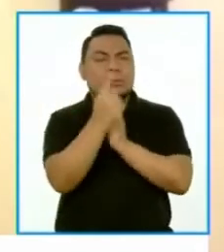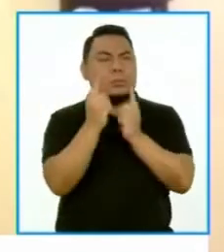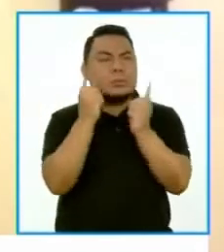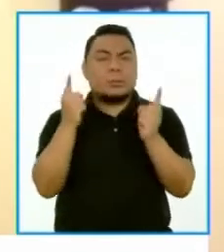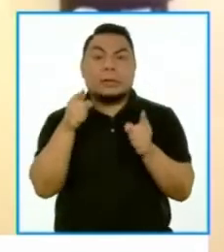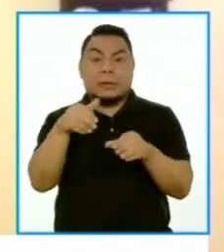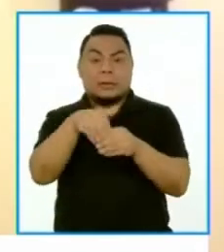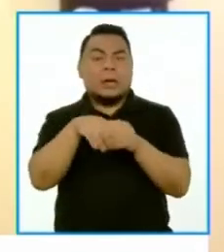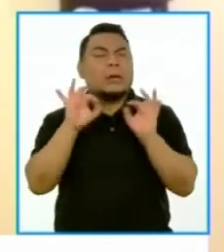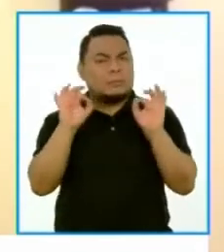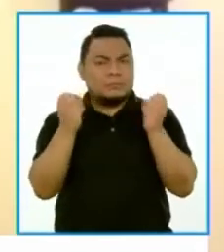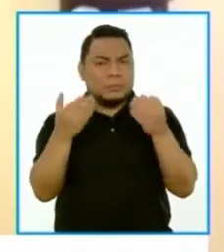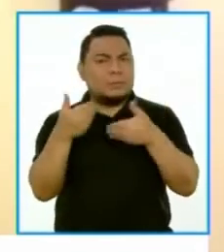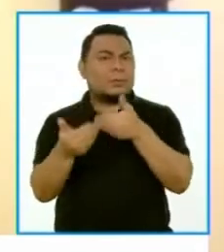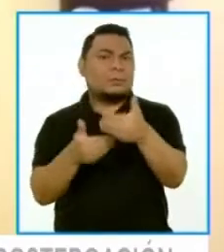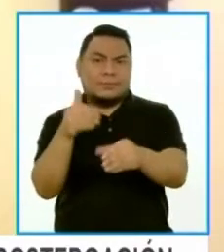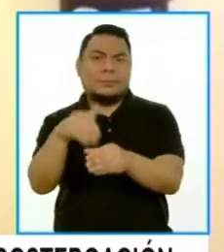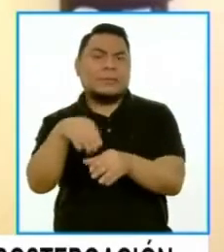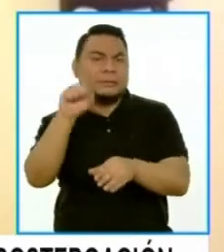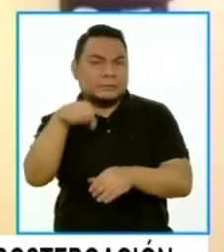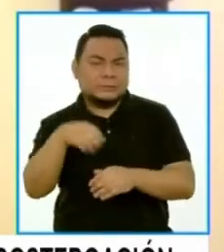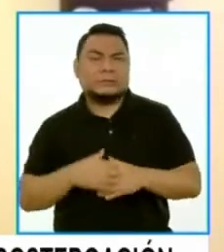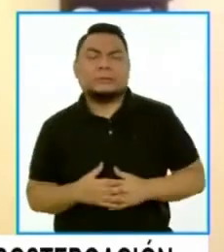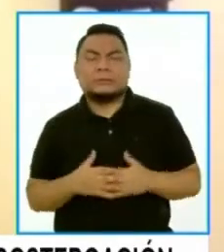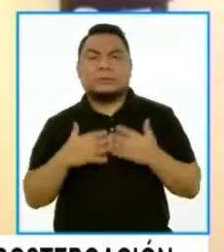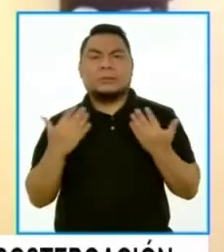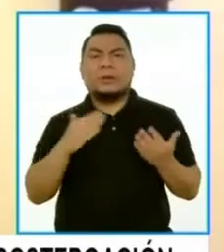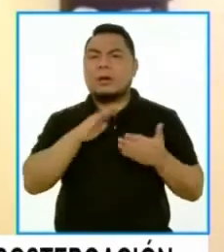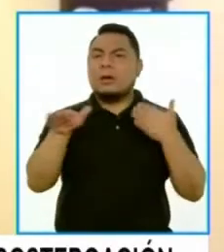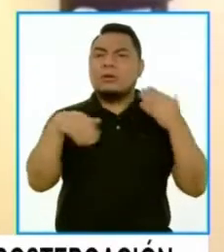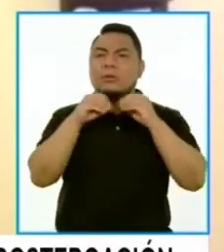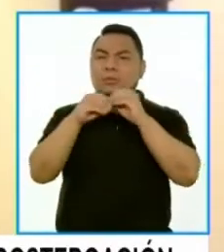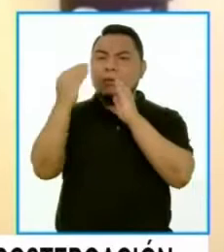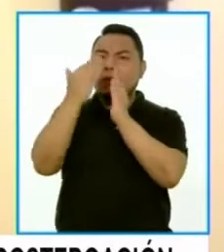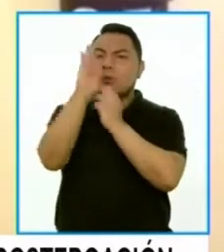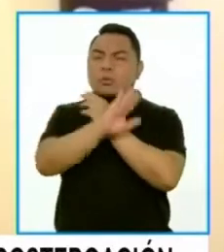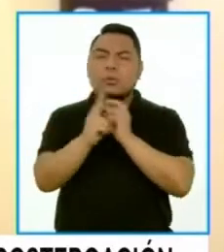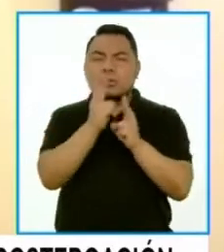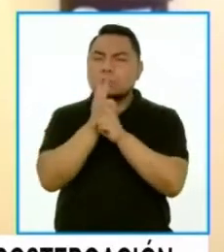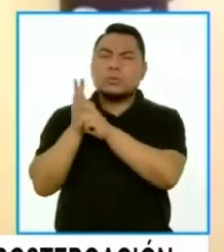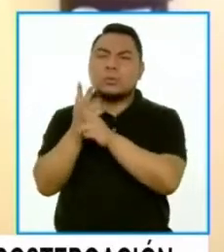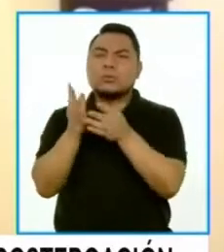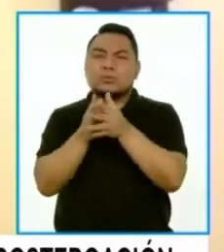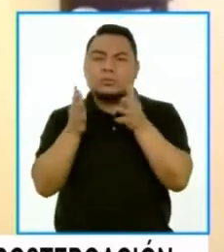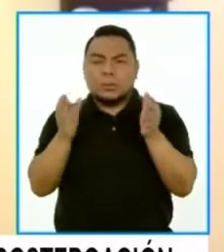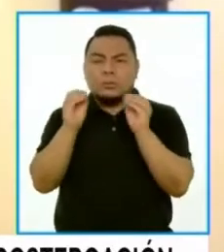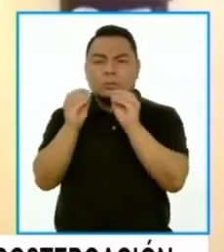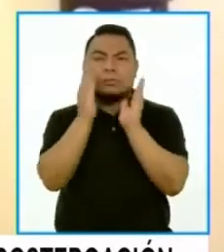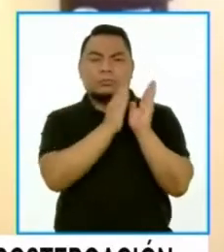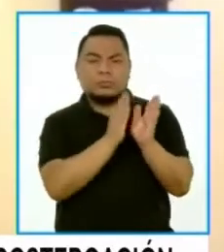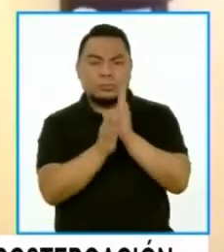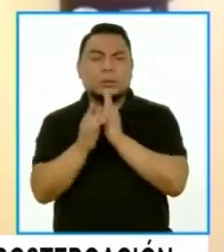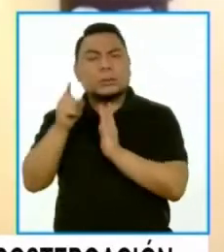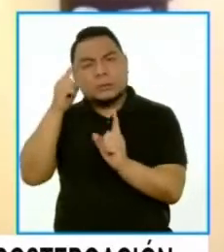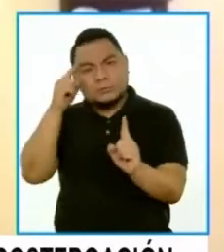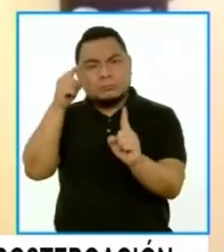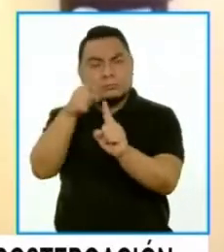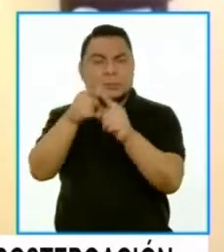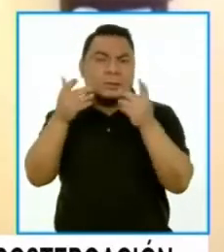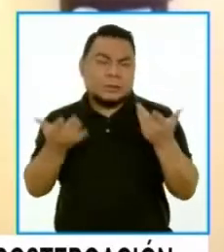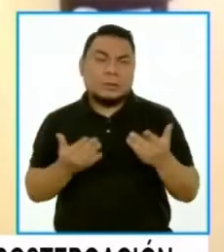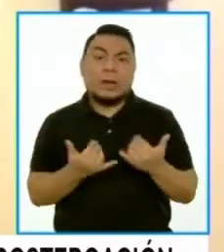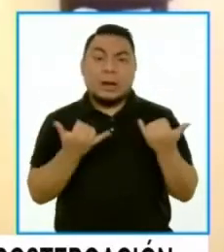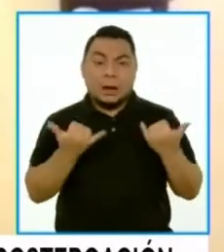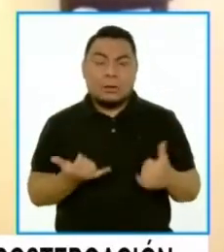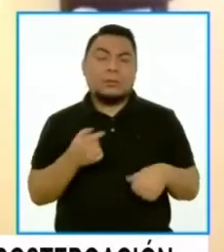que las elecciones se llevan a cabo por eso todas las medidas que se están tomando creo que también van en dirección a eso en este